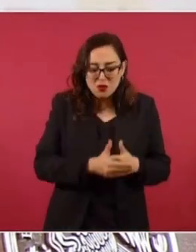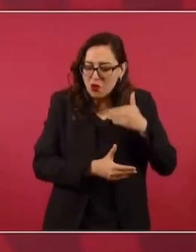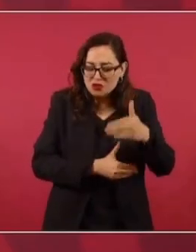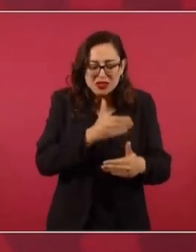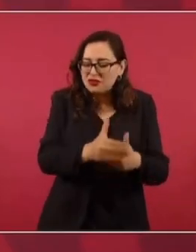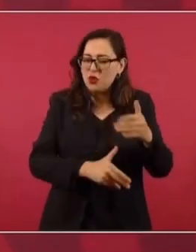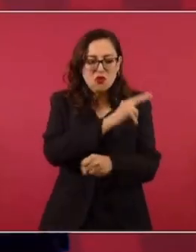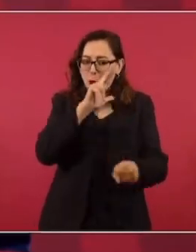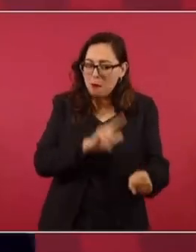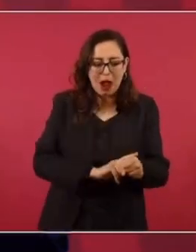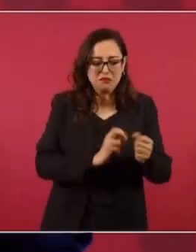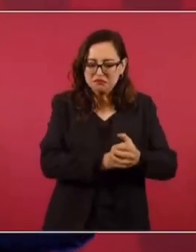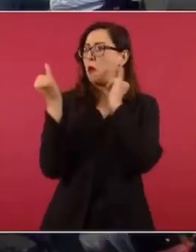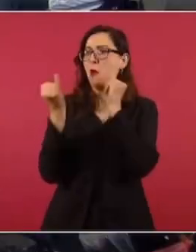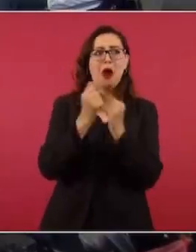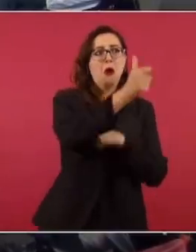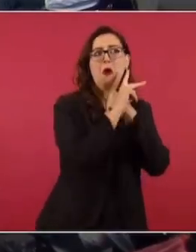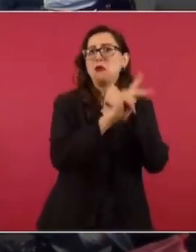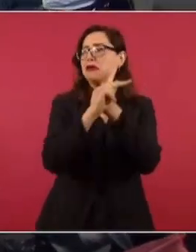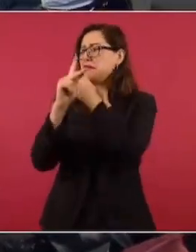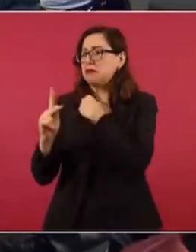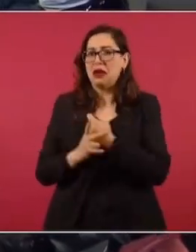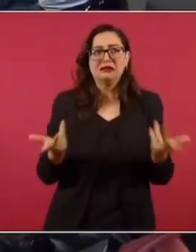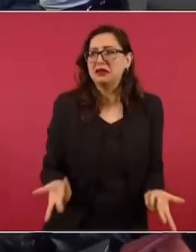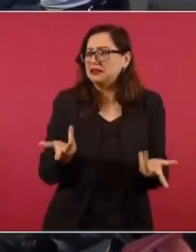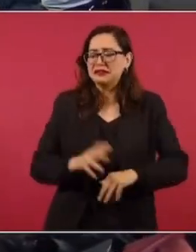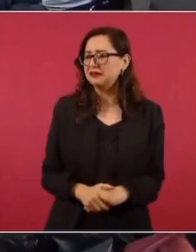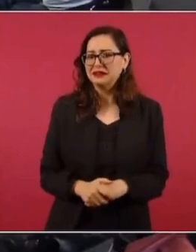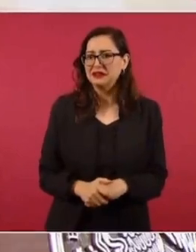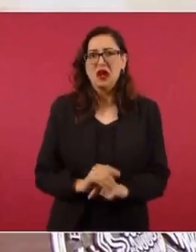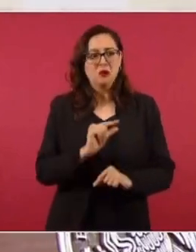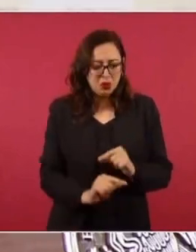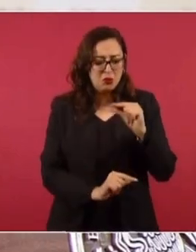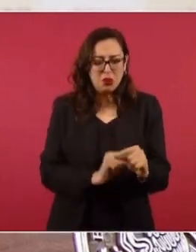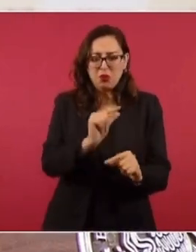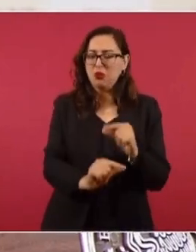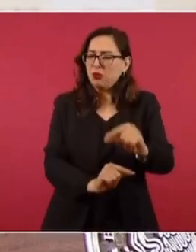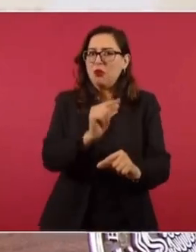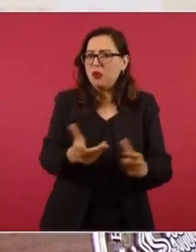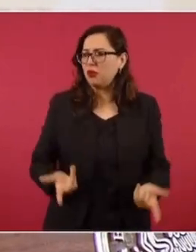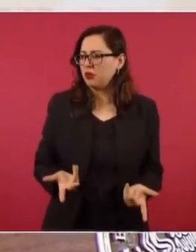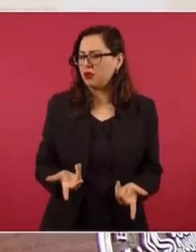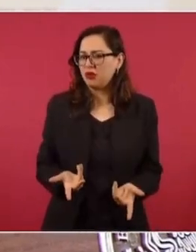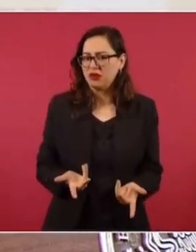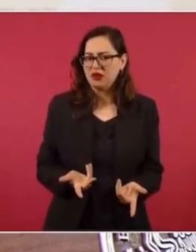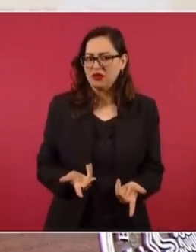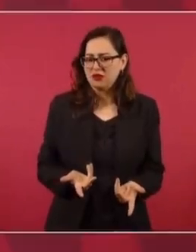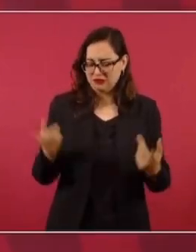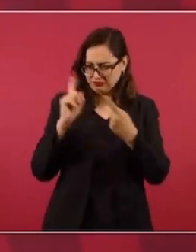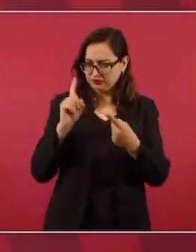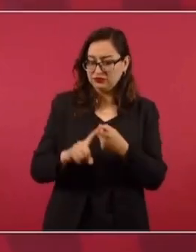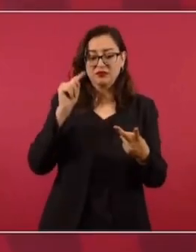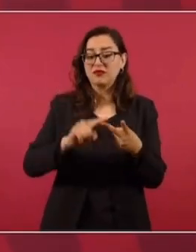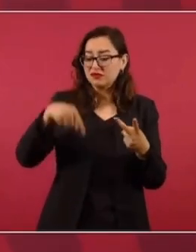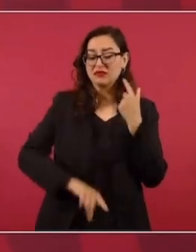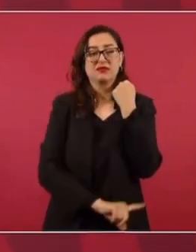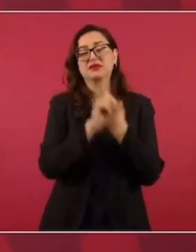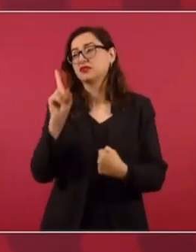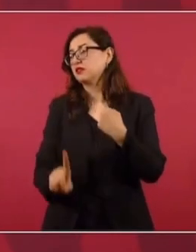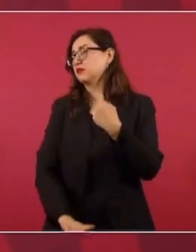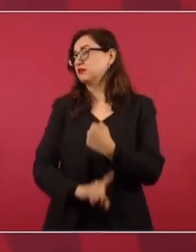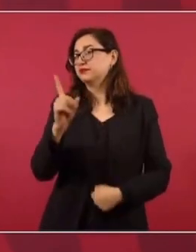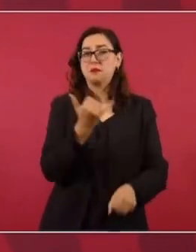todo el mundo, cuando inicia un aeropuerto, va poco a poco llenándose. Aquí tuvimos que enfrentar muchísimas resistencias